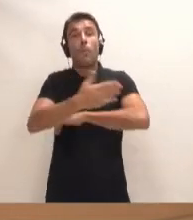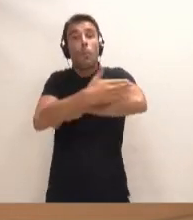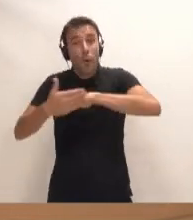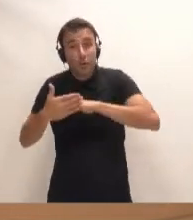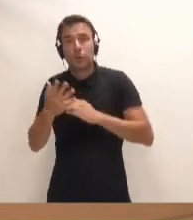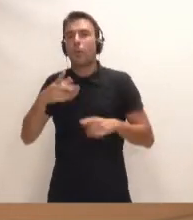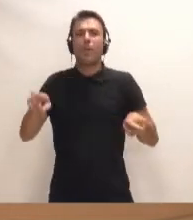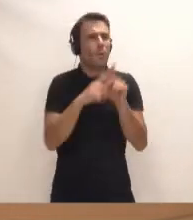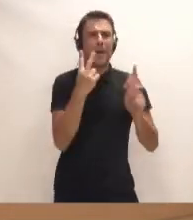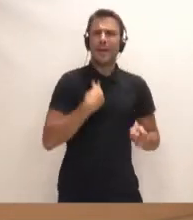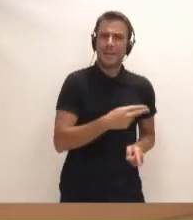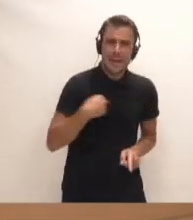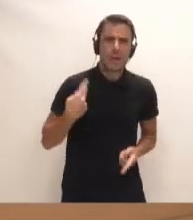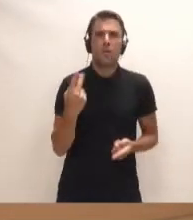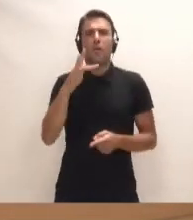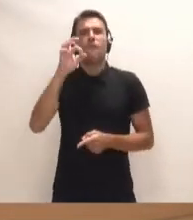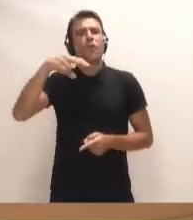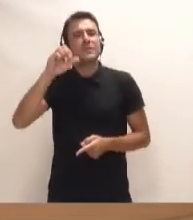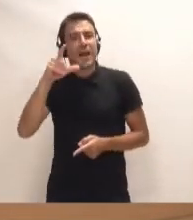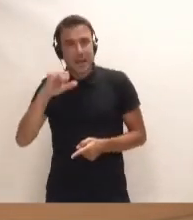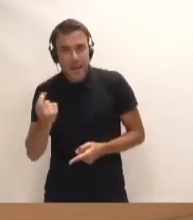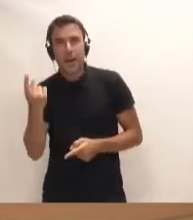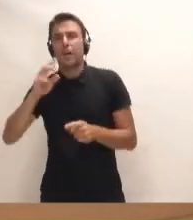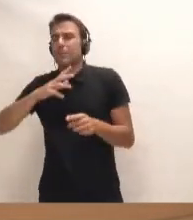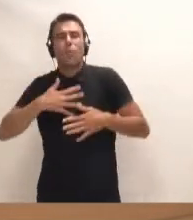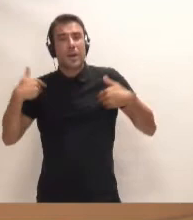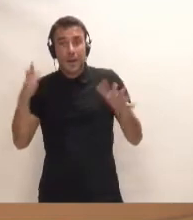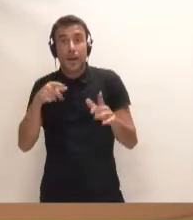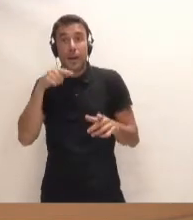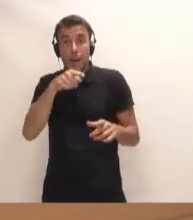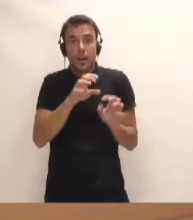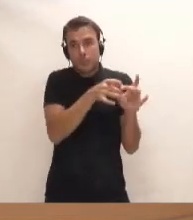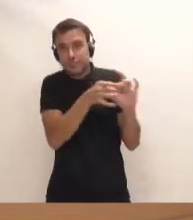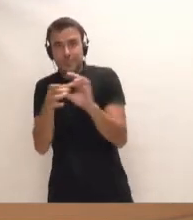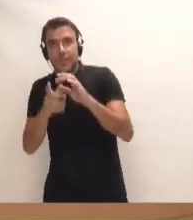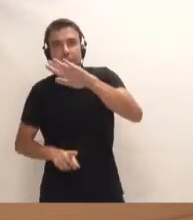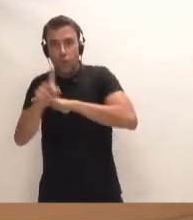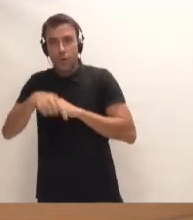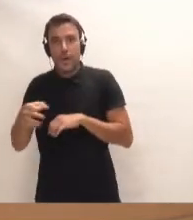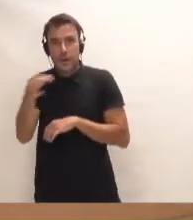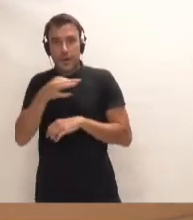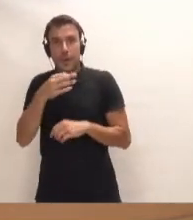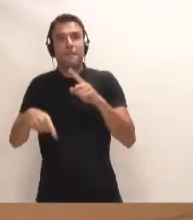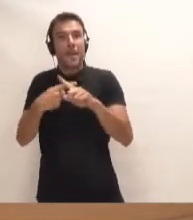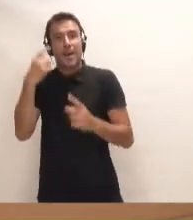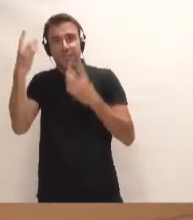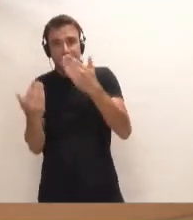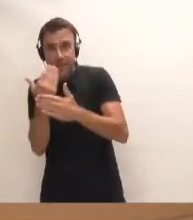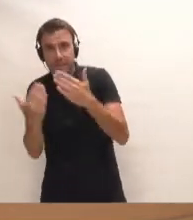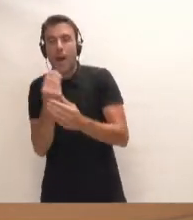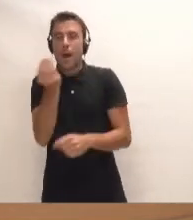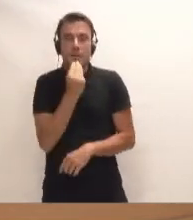sea los cristianos, sea Fonsalía, sea el que sea, es del que depende el desarrollo de estas islas y su actividad diaria. Alimentos, mercancías,